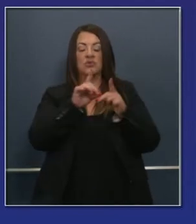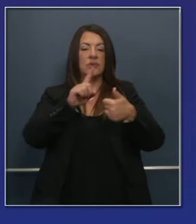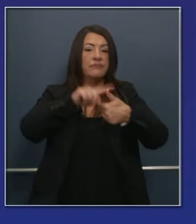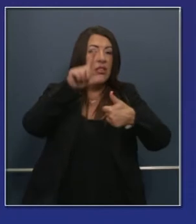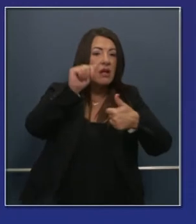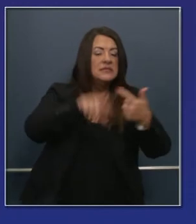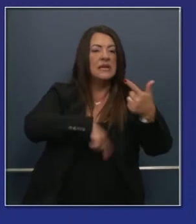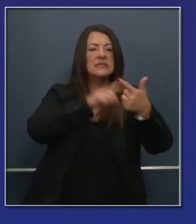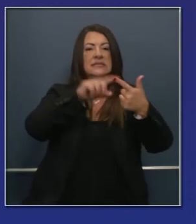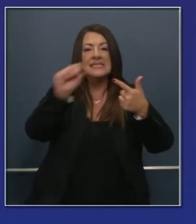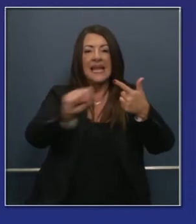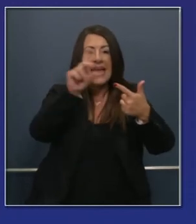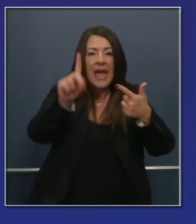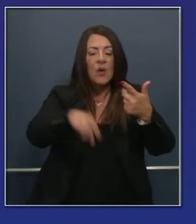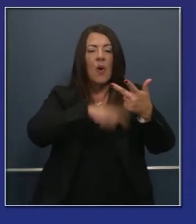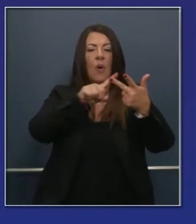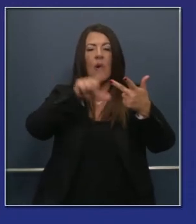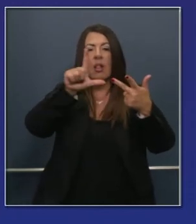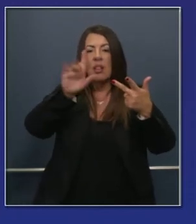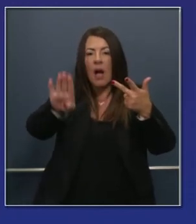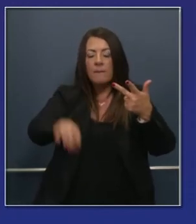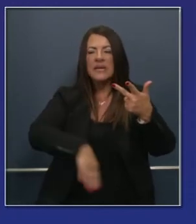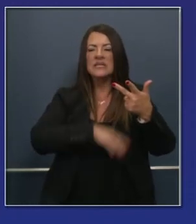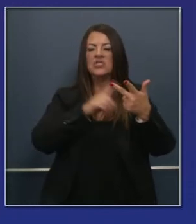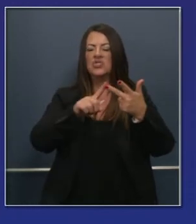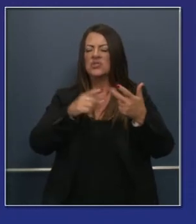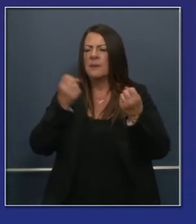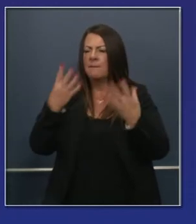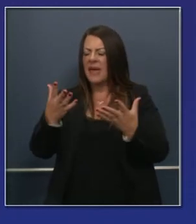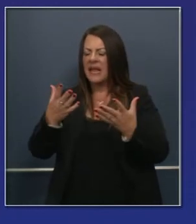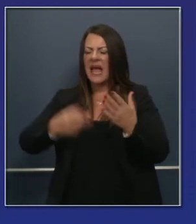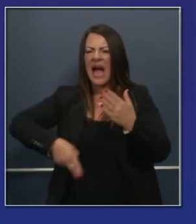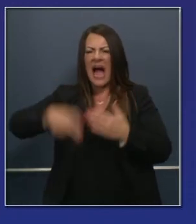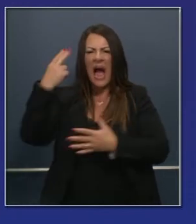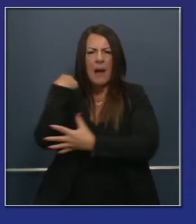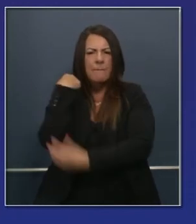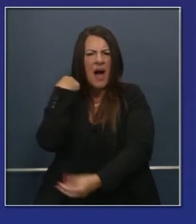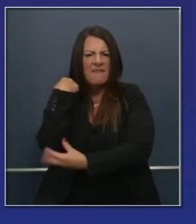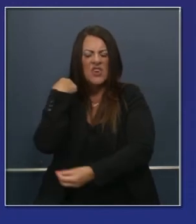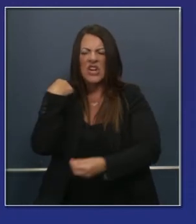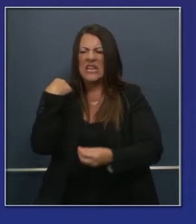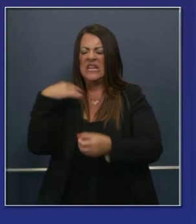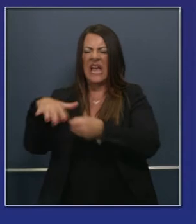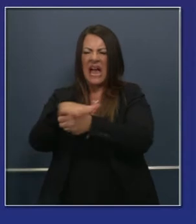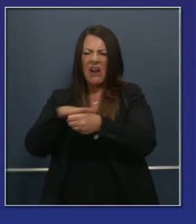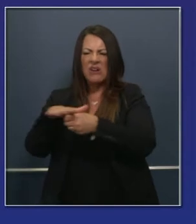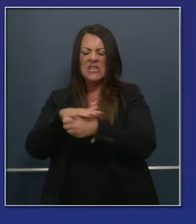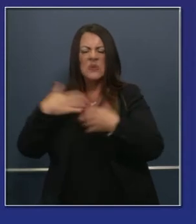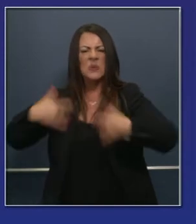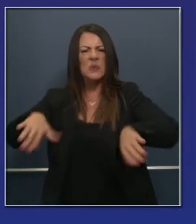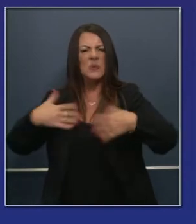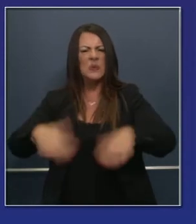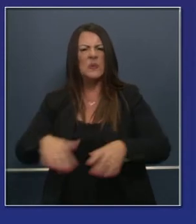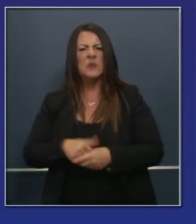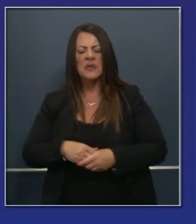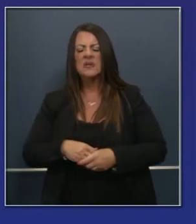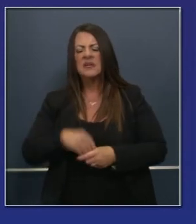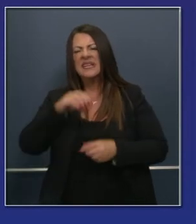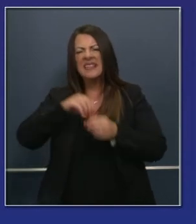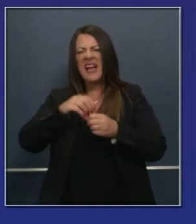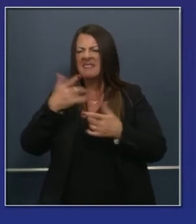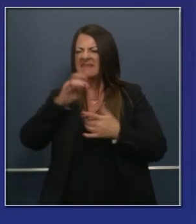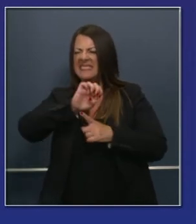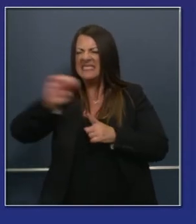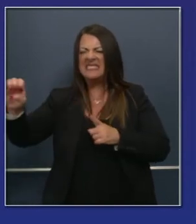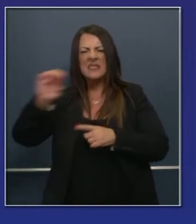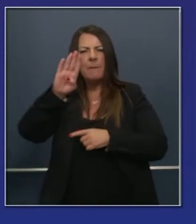Los Ángeles, en San Diego y Long Beach, hasta los pequeños como LQ, que